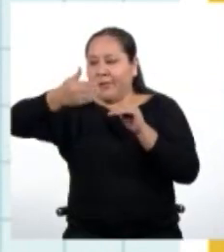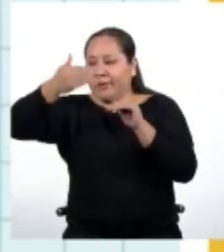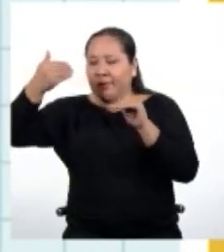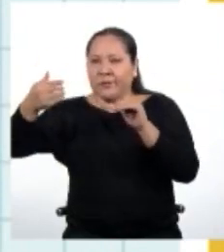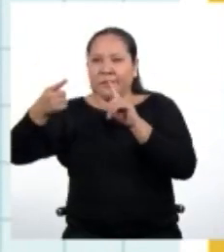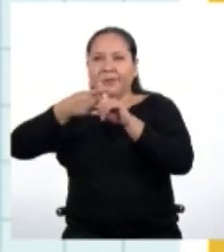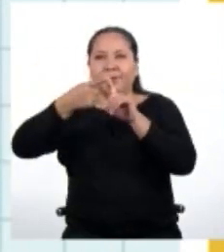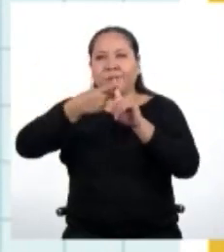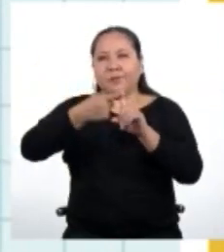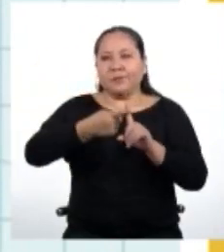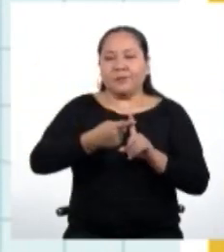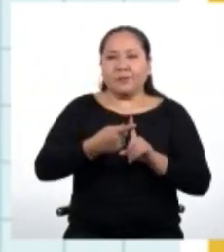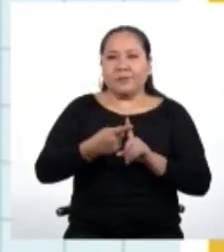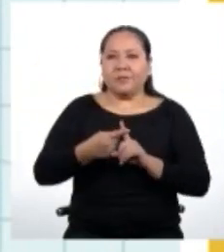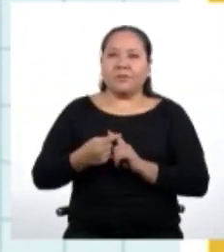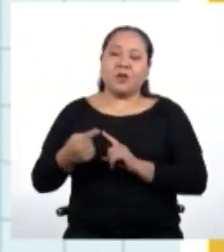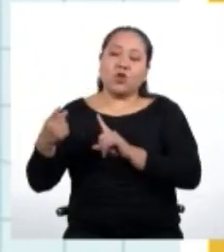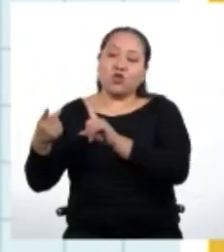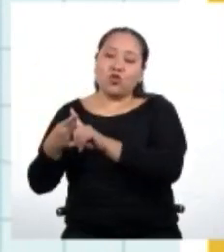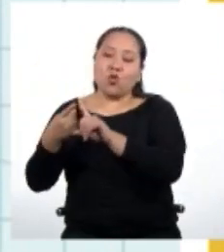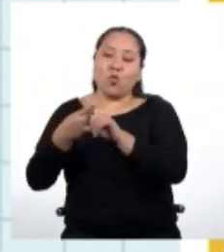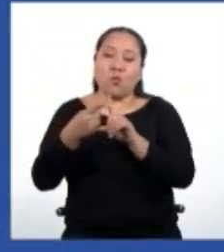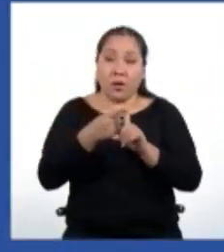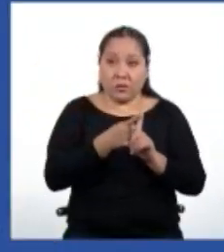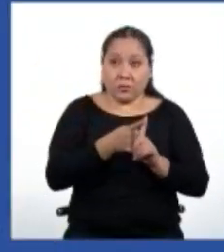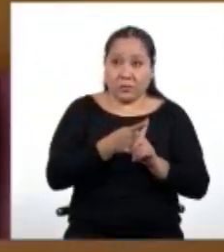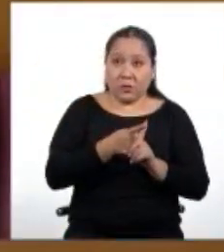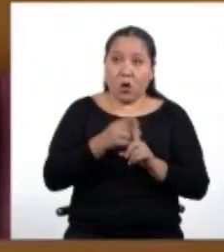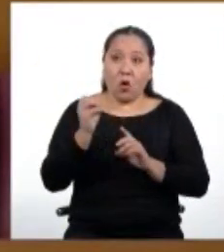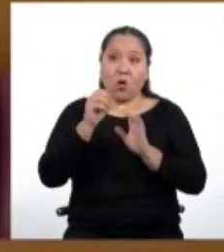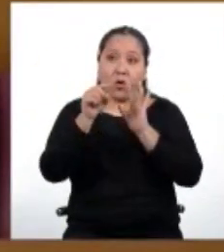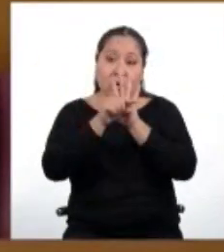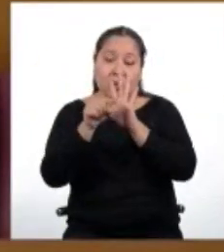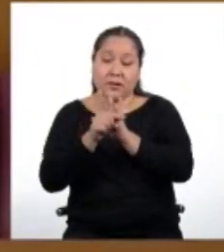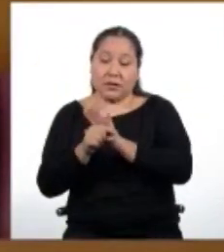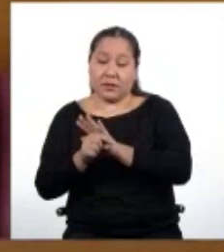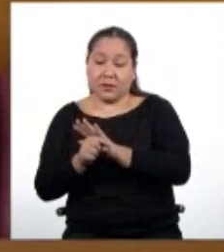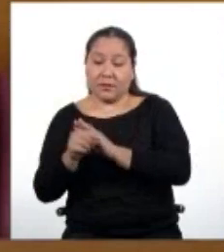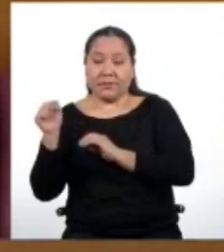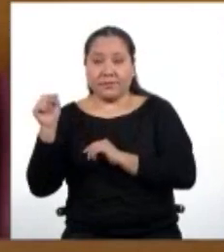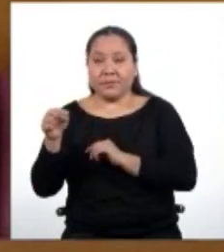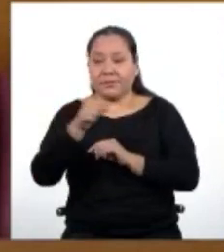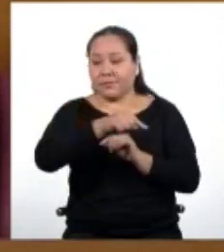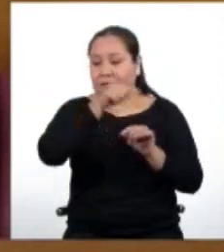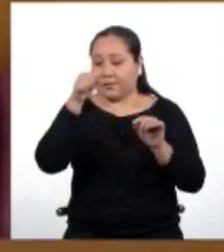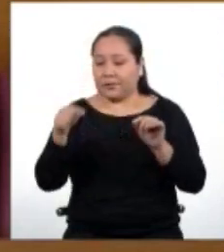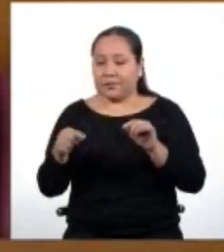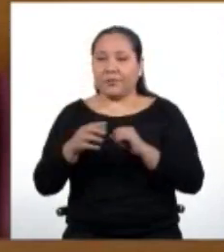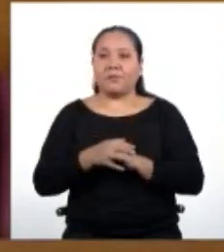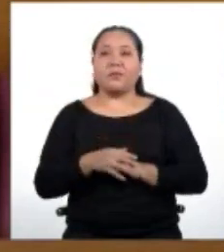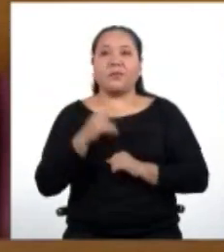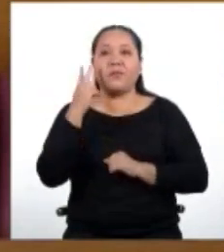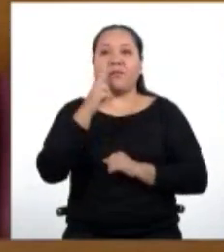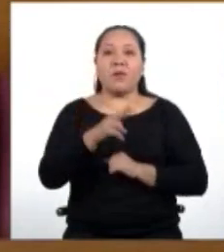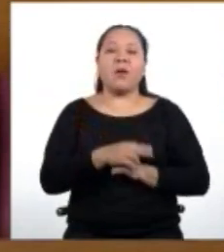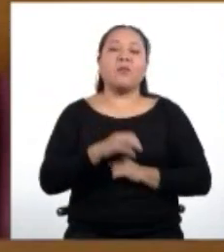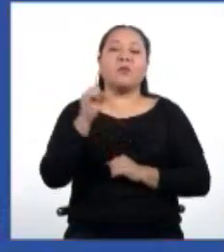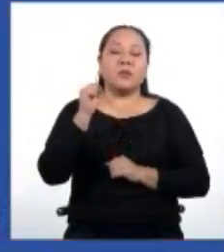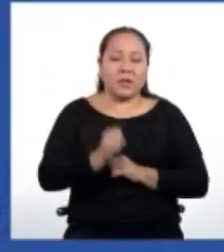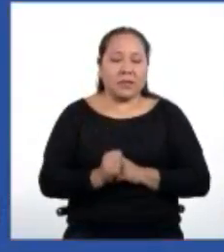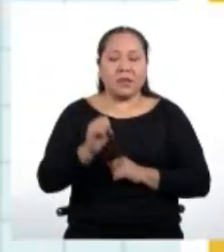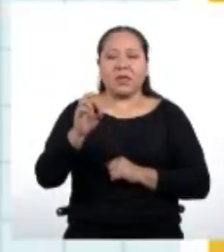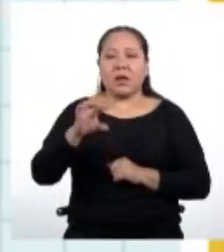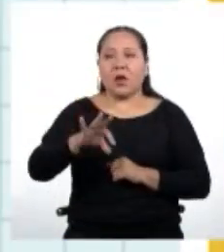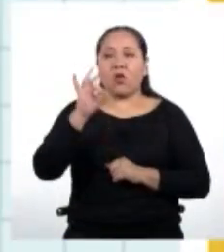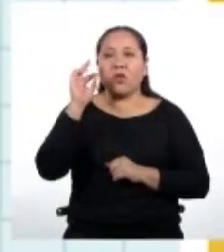sumando un mismo número. Si restamos entre los términos, notaremos que hay una constante,